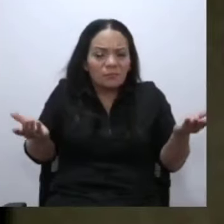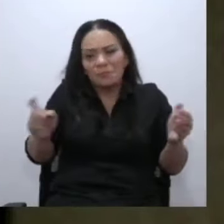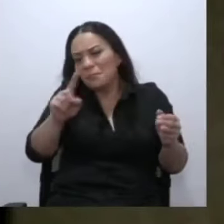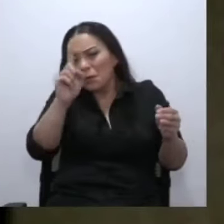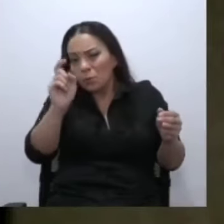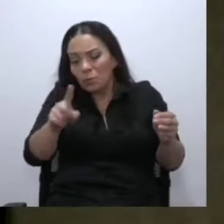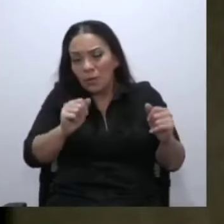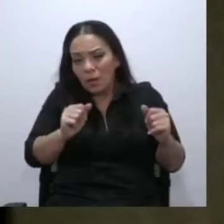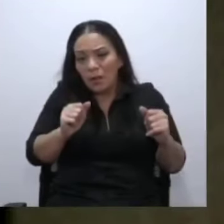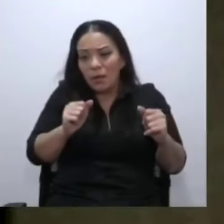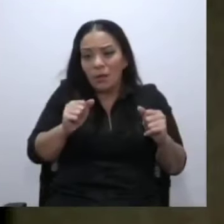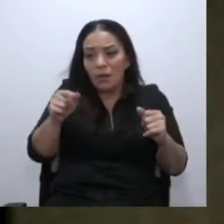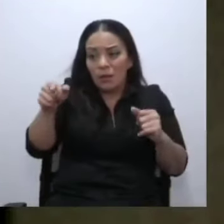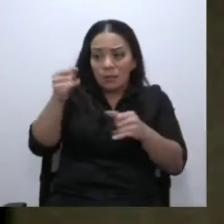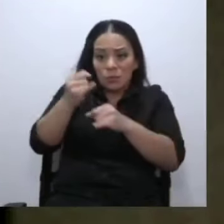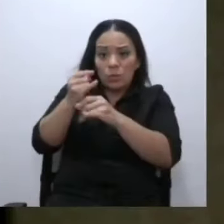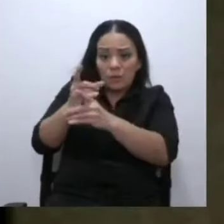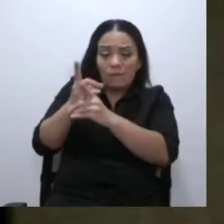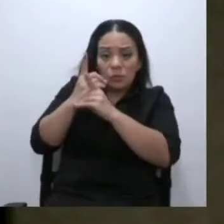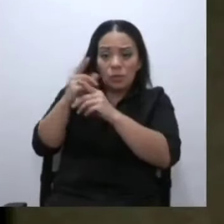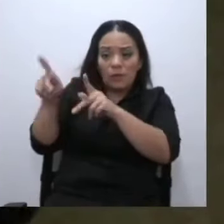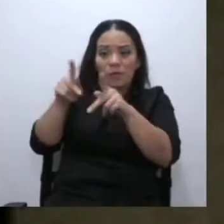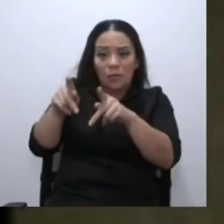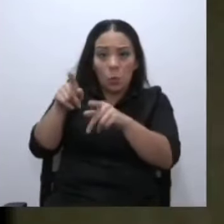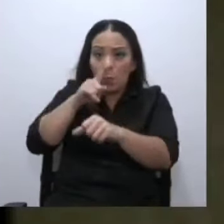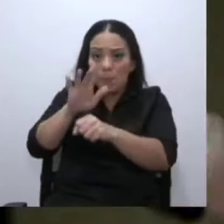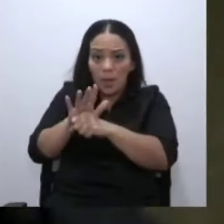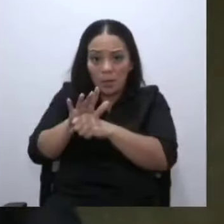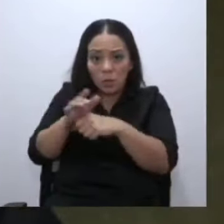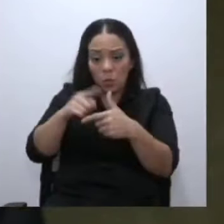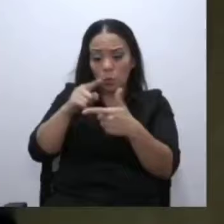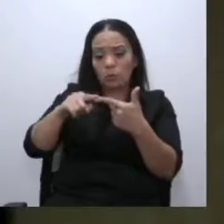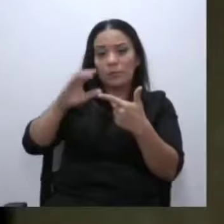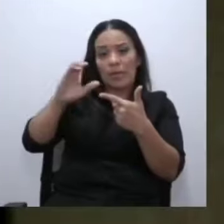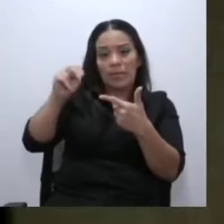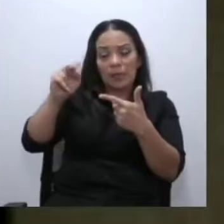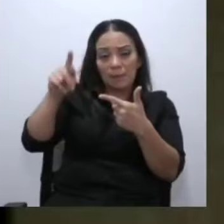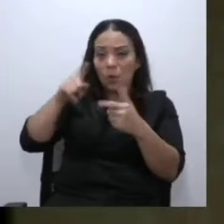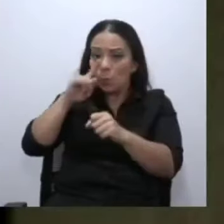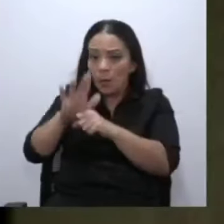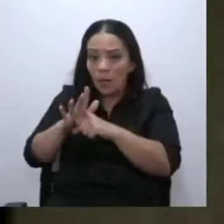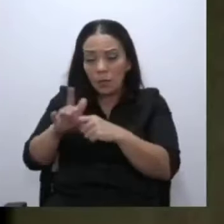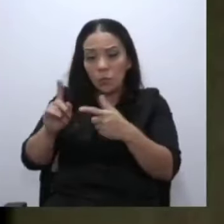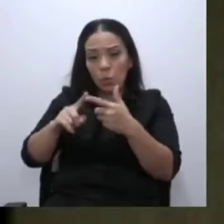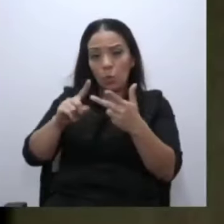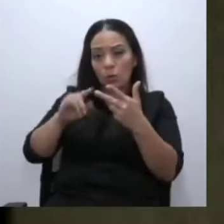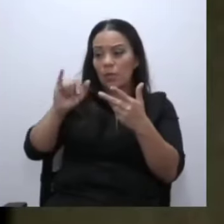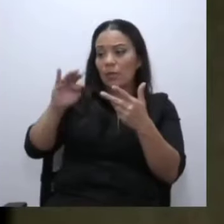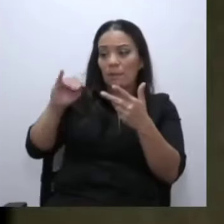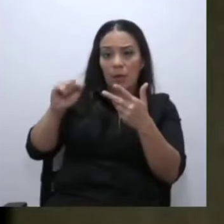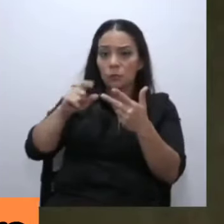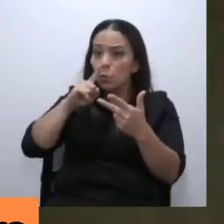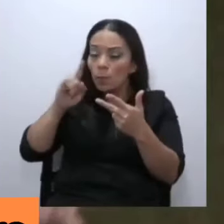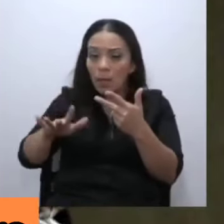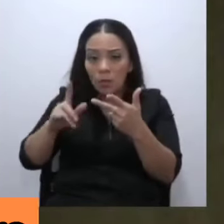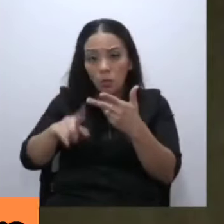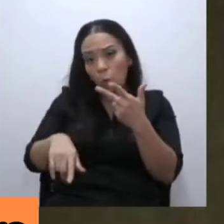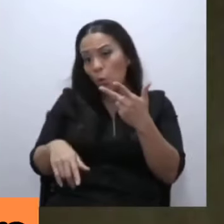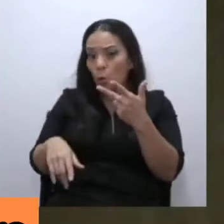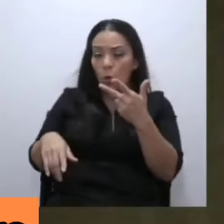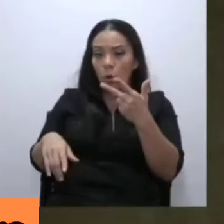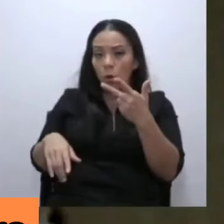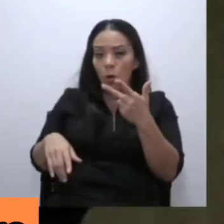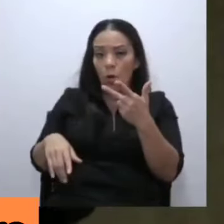Defensoría, está cumpliendo el CNP, está cumpliendo el IMAS. Se podría